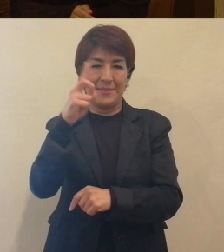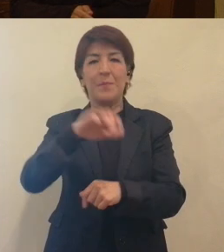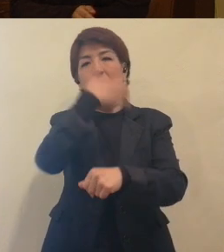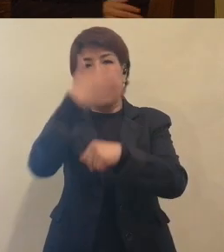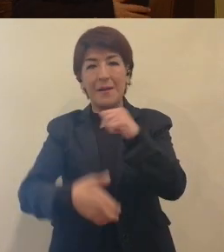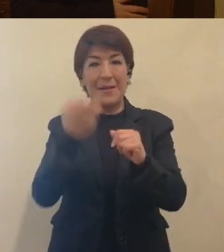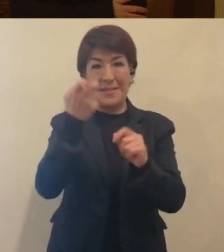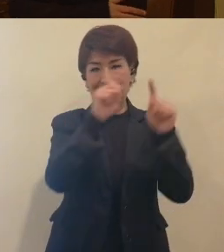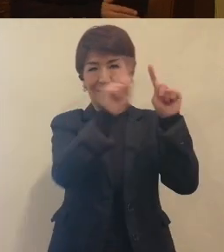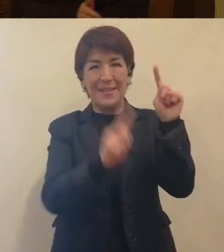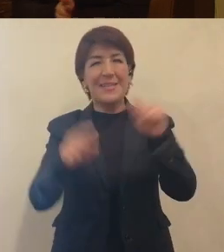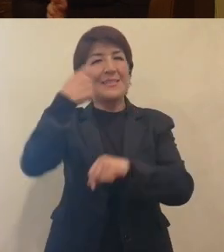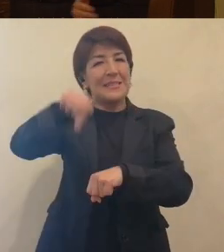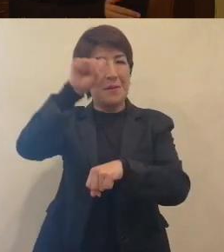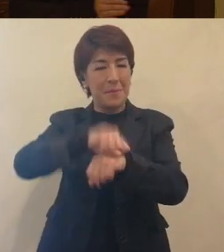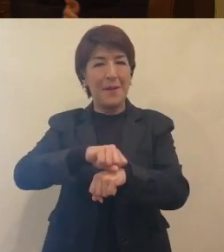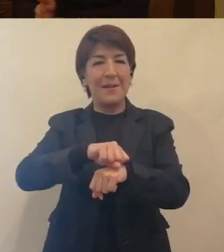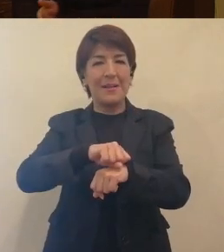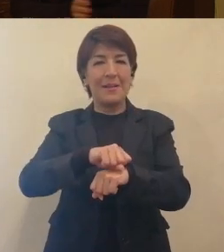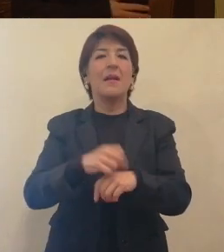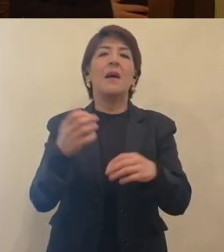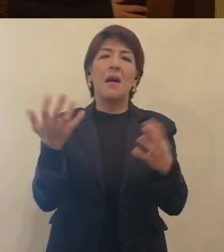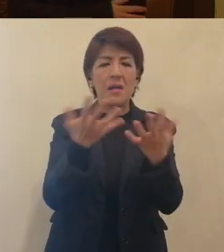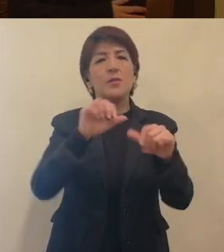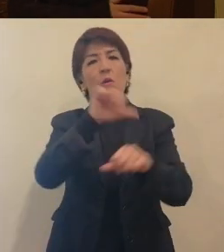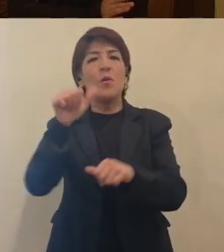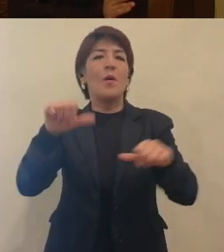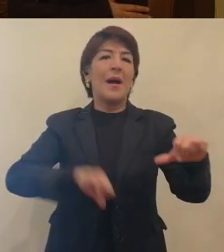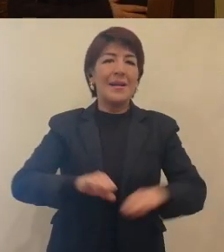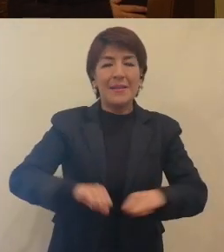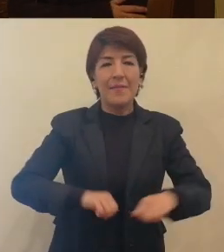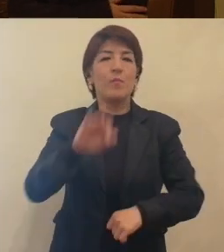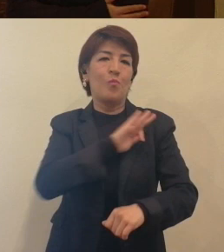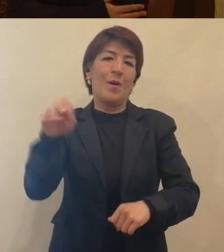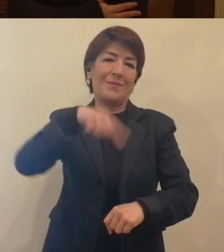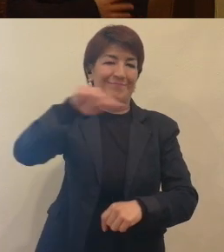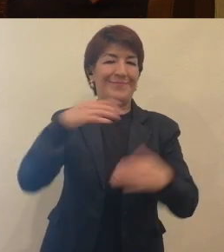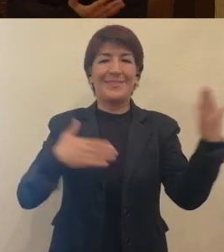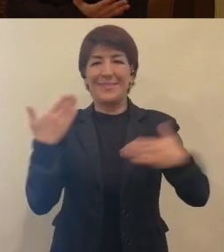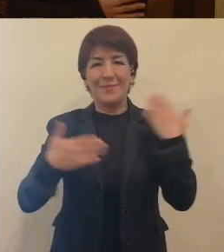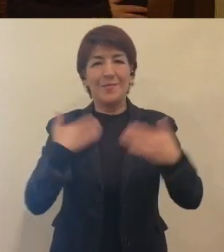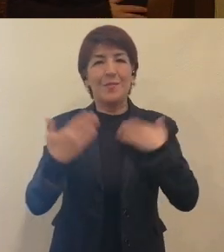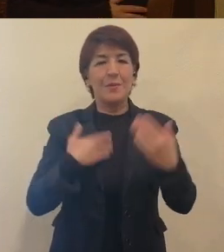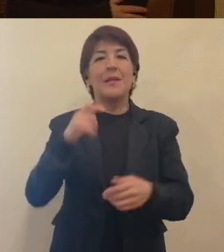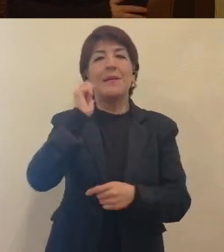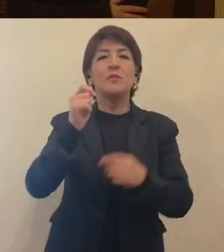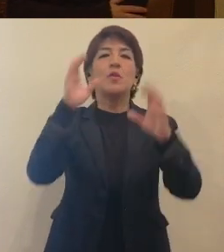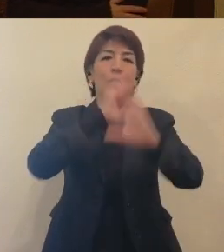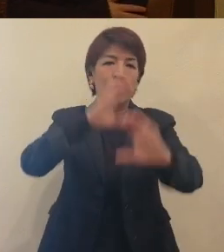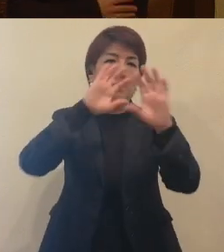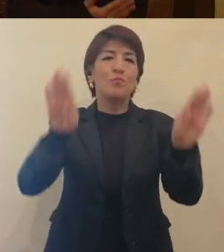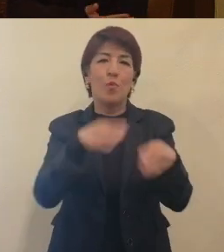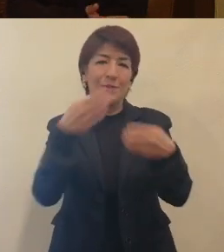diciembre. Durante esa semana o durante ese tiempo, algunas de las actividades que van a poder disfrutar, pues son